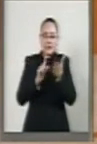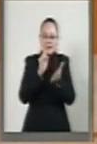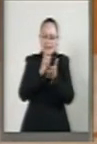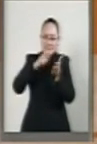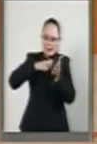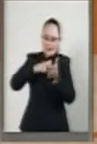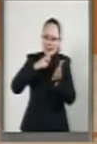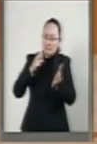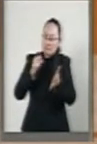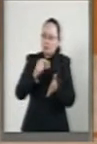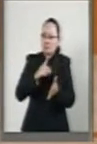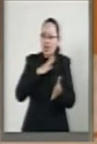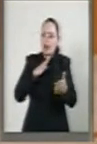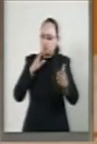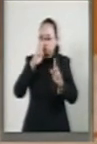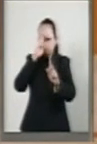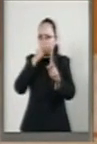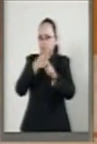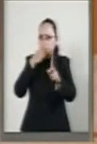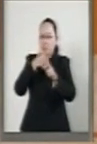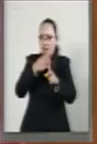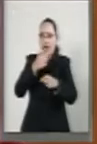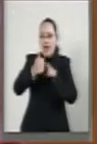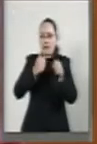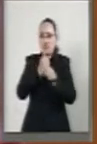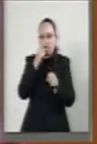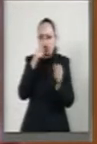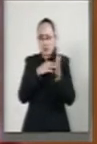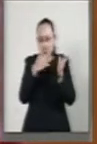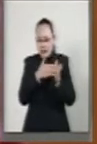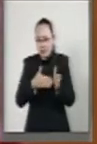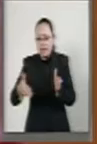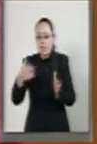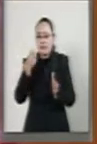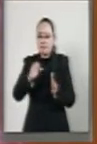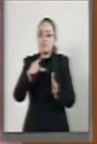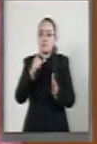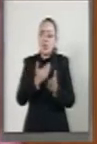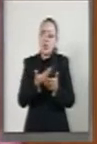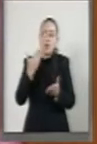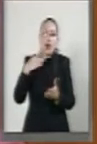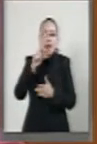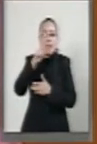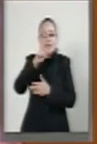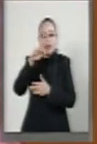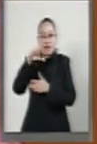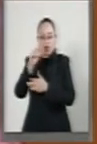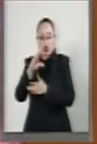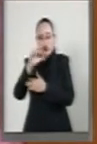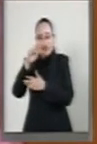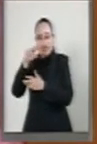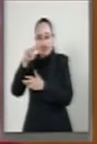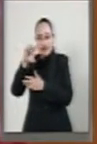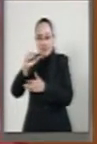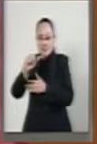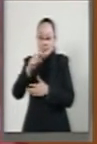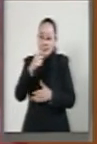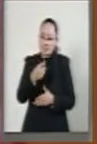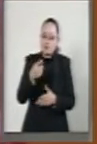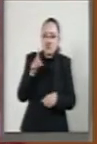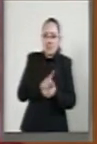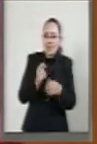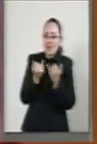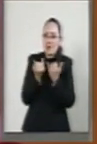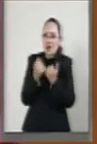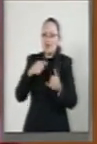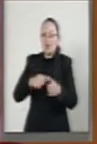enfrenta los desafíos energéticos del siglo XXI, tal como lo hizo el presidente Lázaro Cárdenas un día como hoy, que celebramos